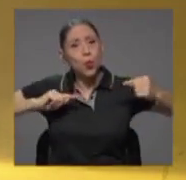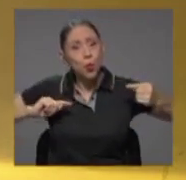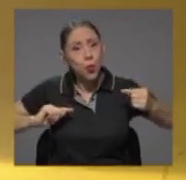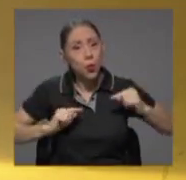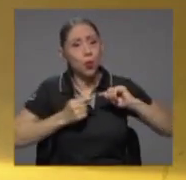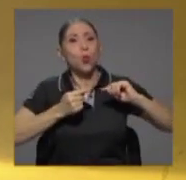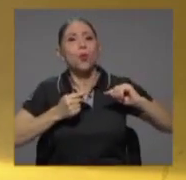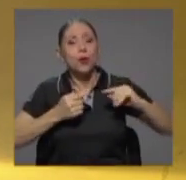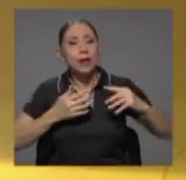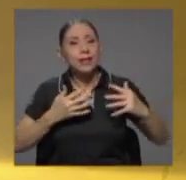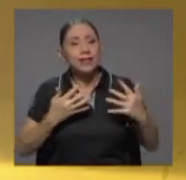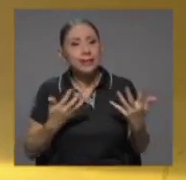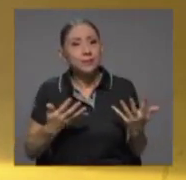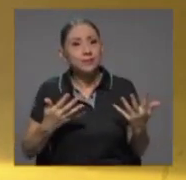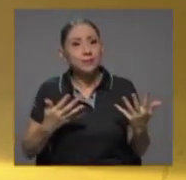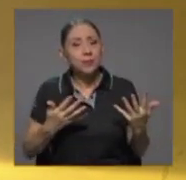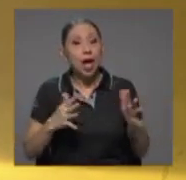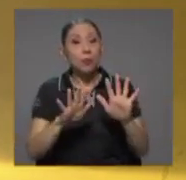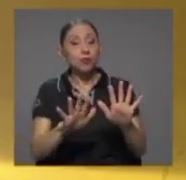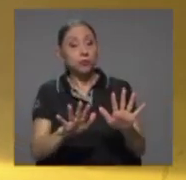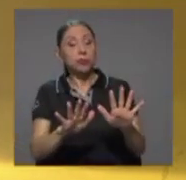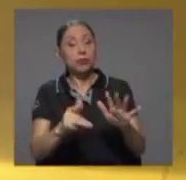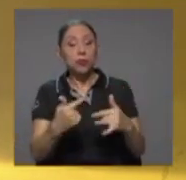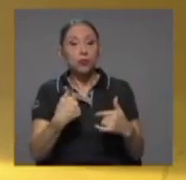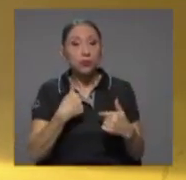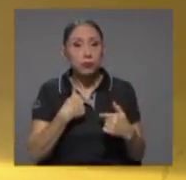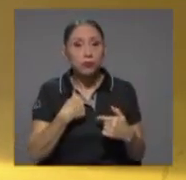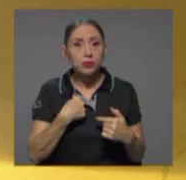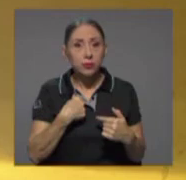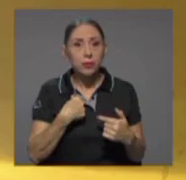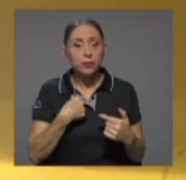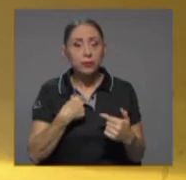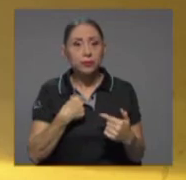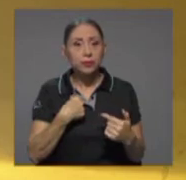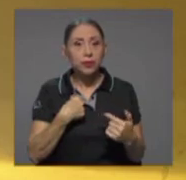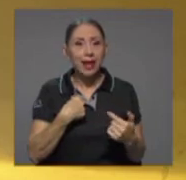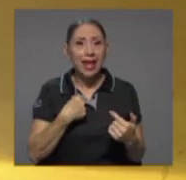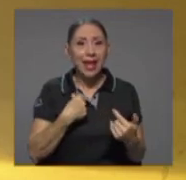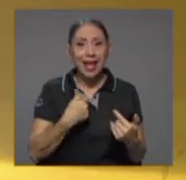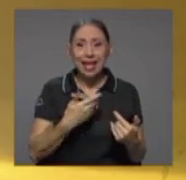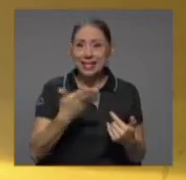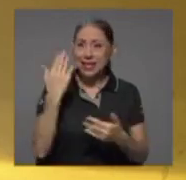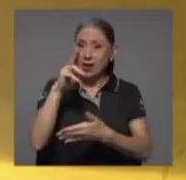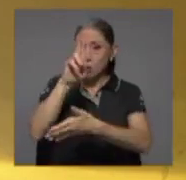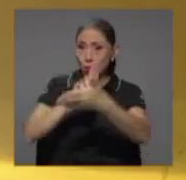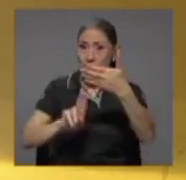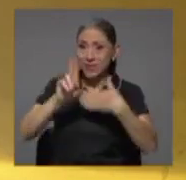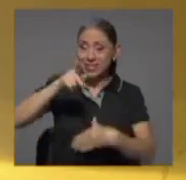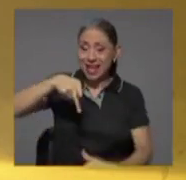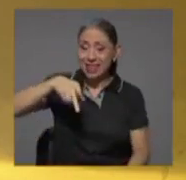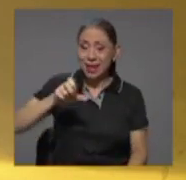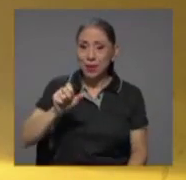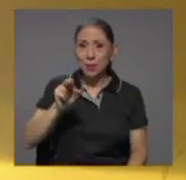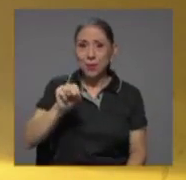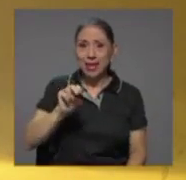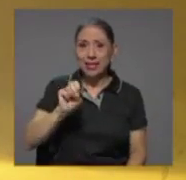y por cierto, yo estaba en la Universidad de Pensilvania en esos años,